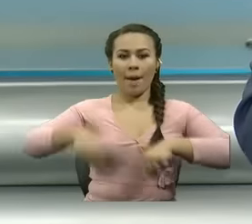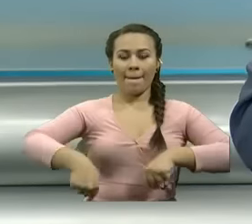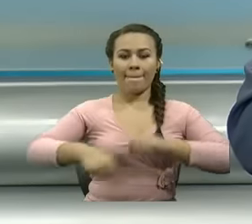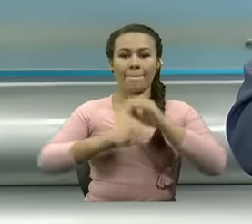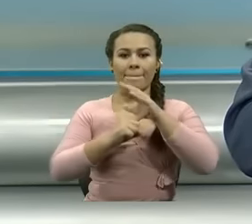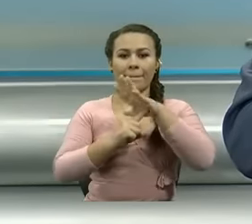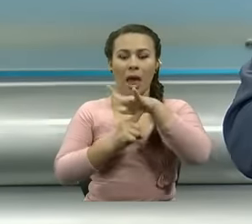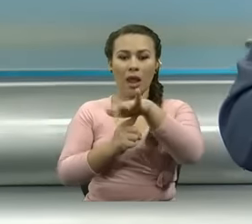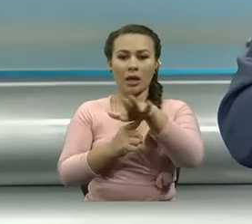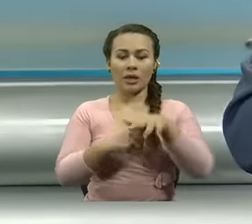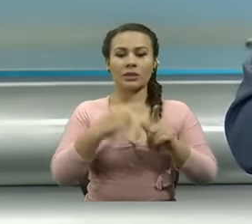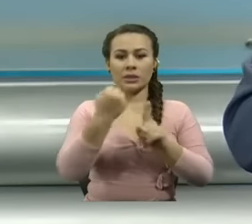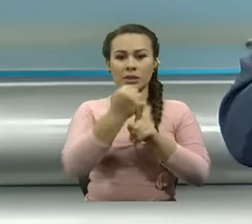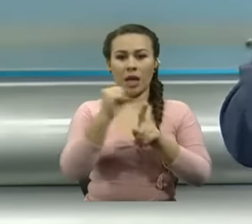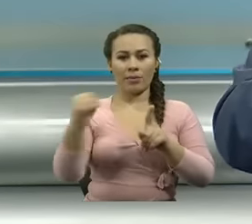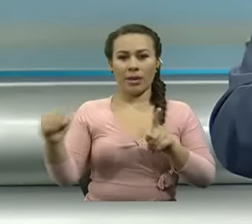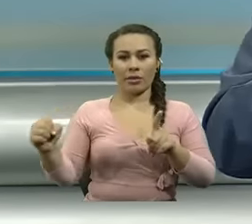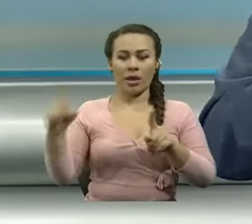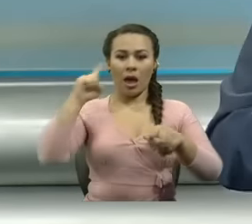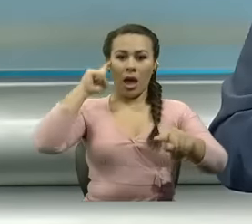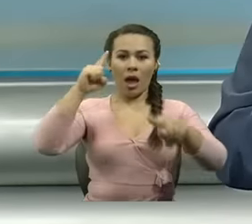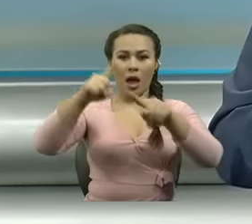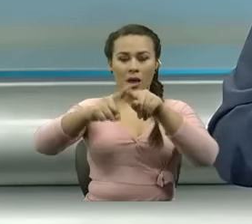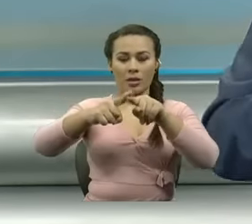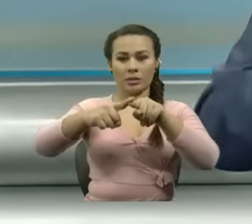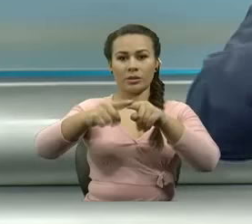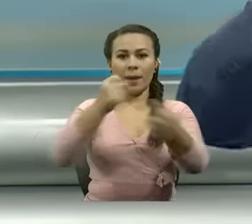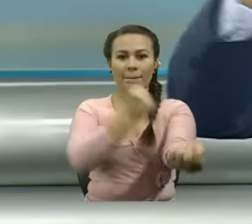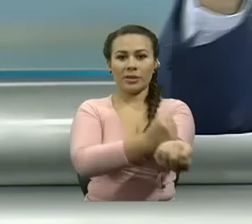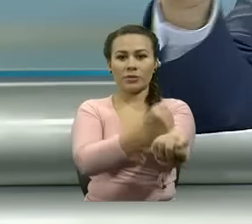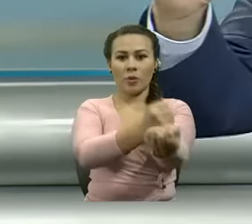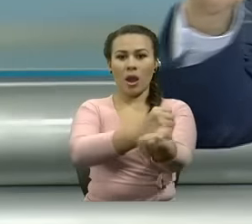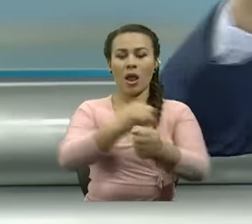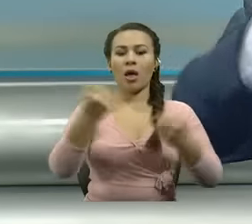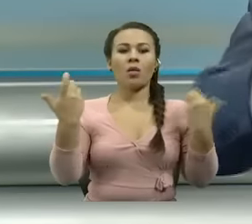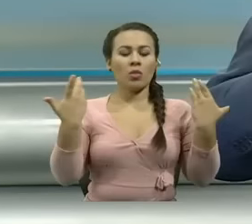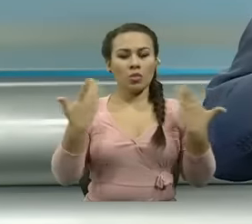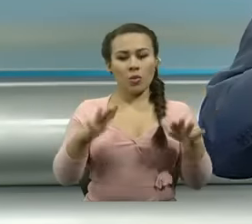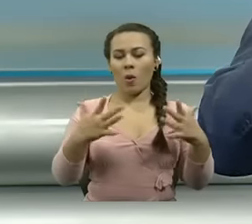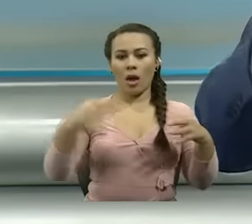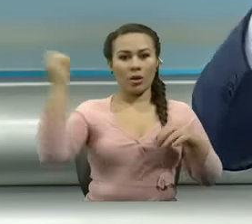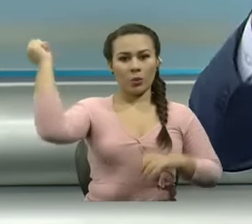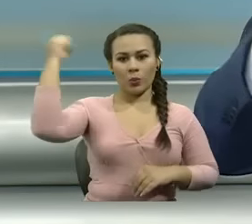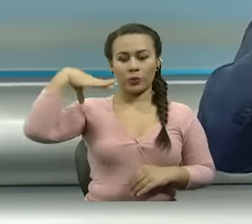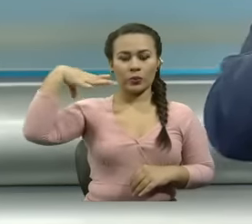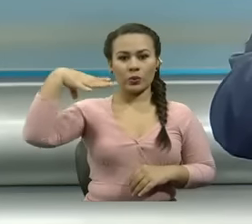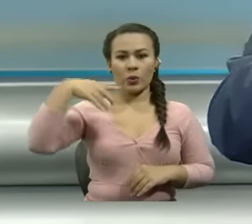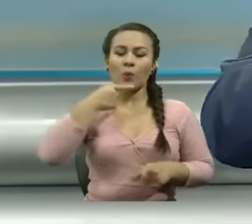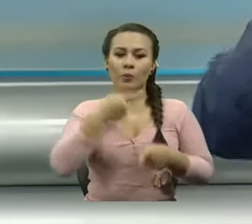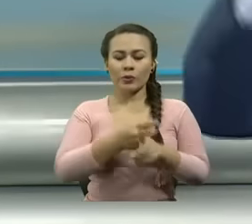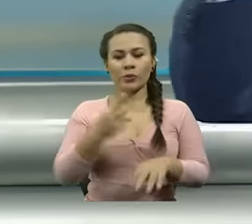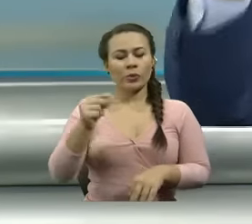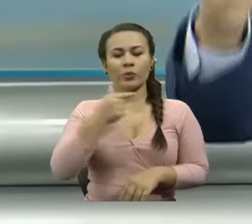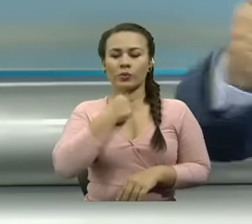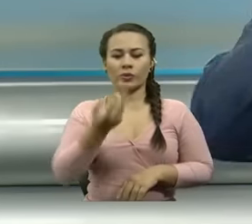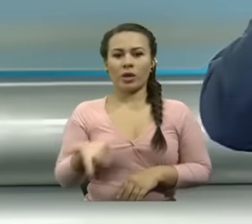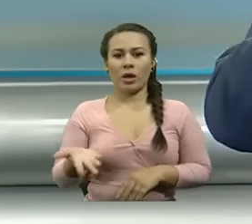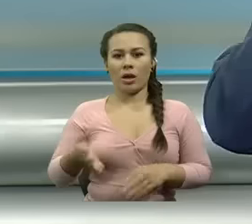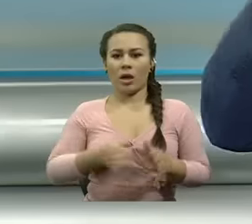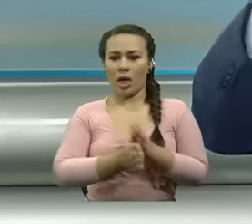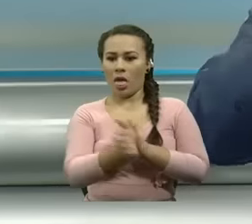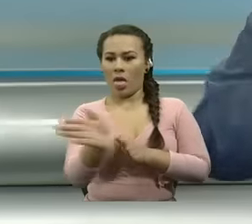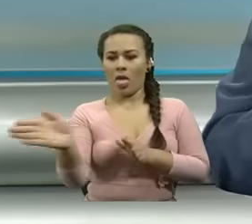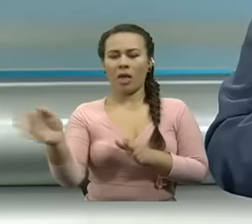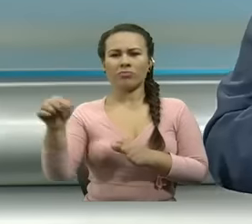Samanes más o menos un poco antes un poco después hasta llegar a la intersección de la entrada a Pascuales es decir a